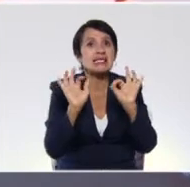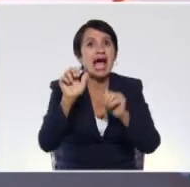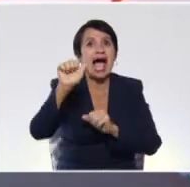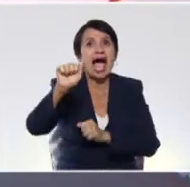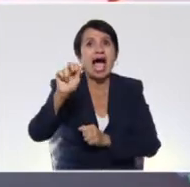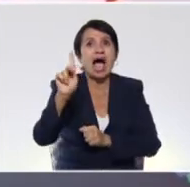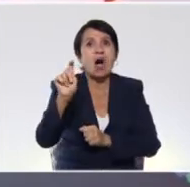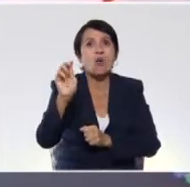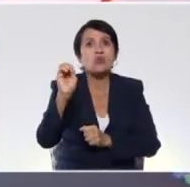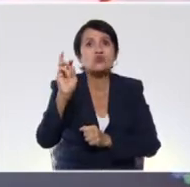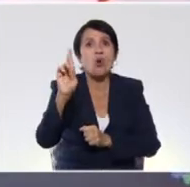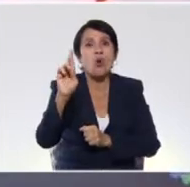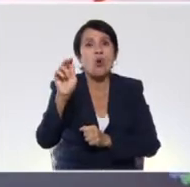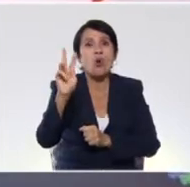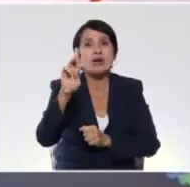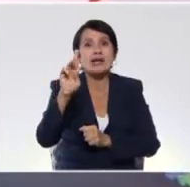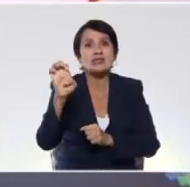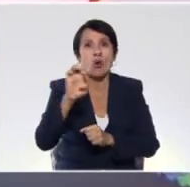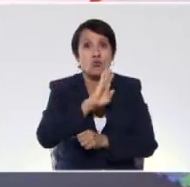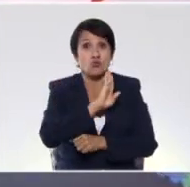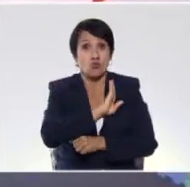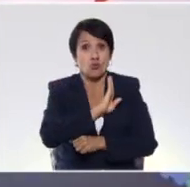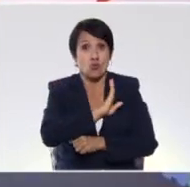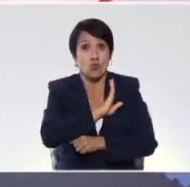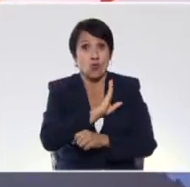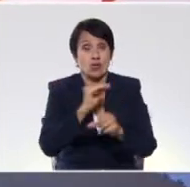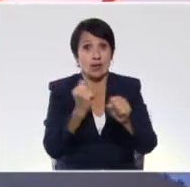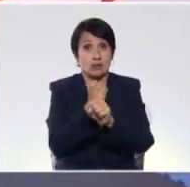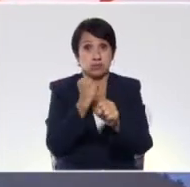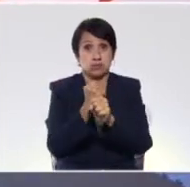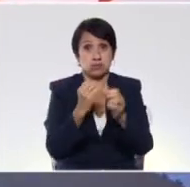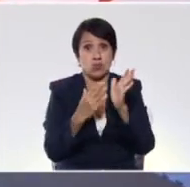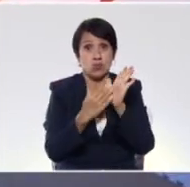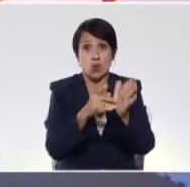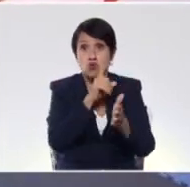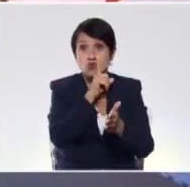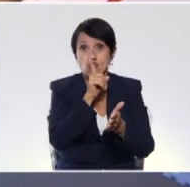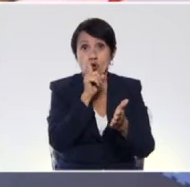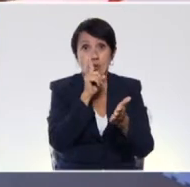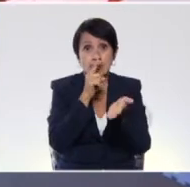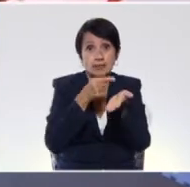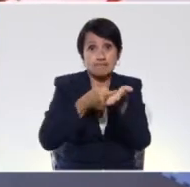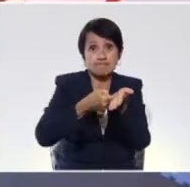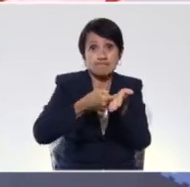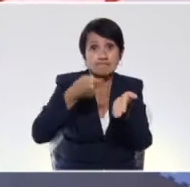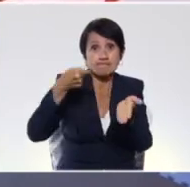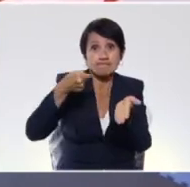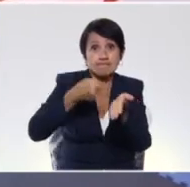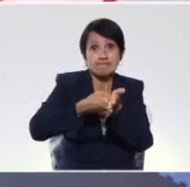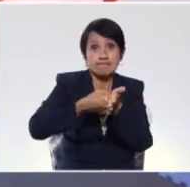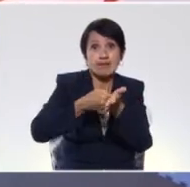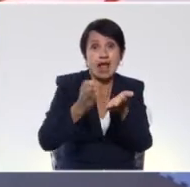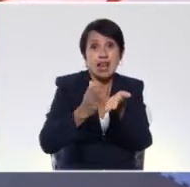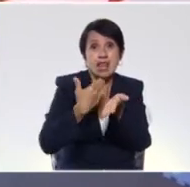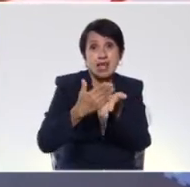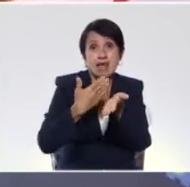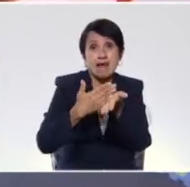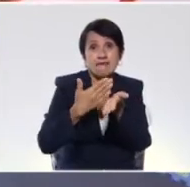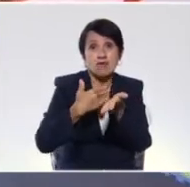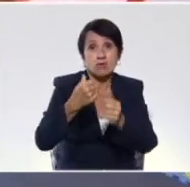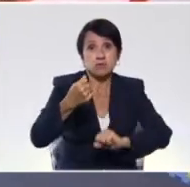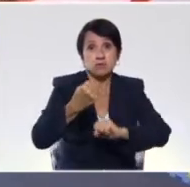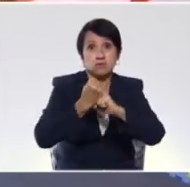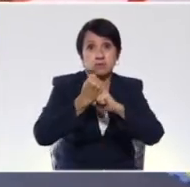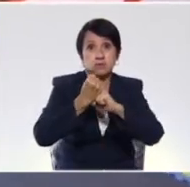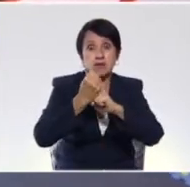de literatura para en sus obras darle mayor expresividad, mayor fuerza o